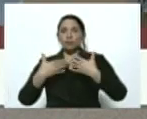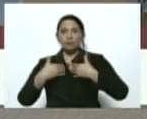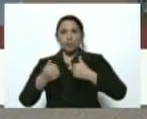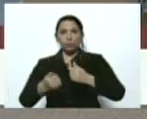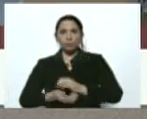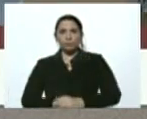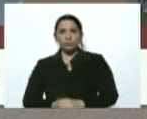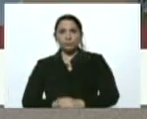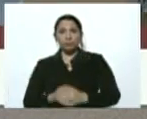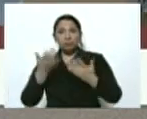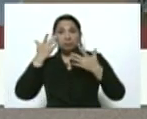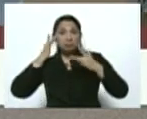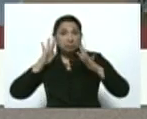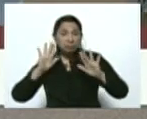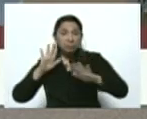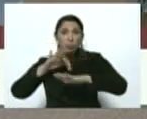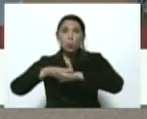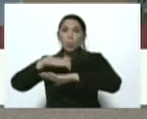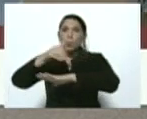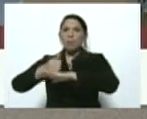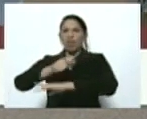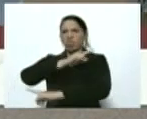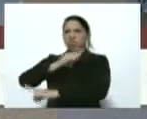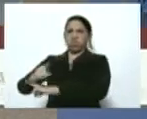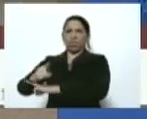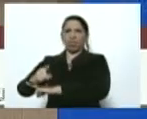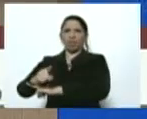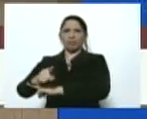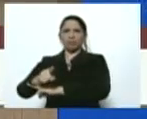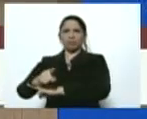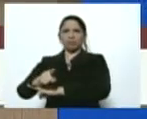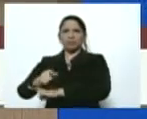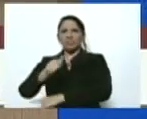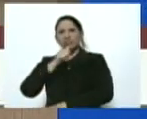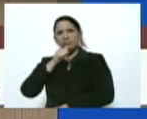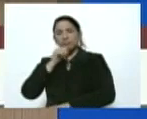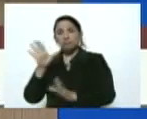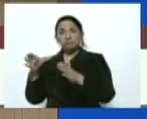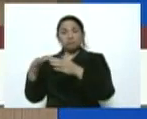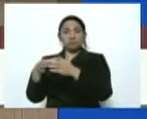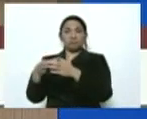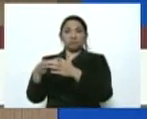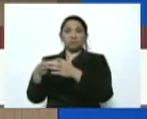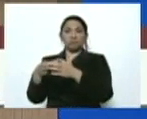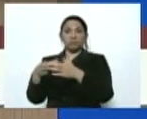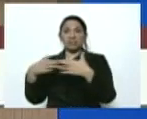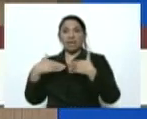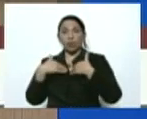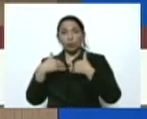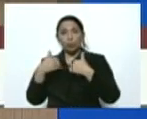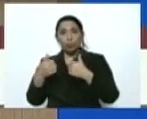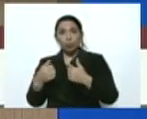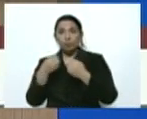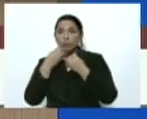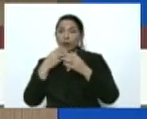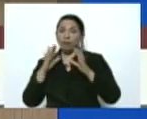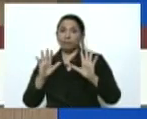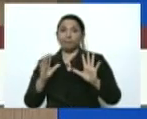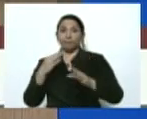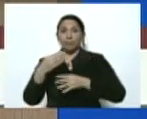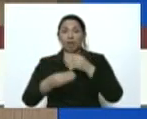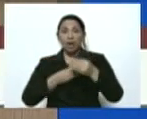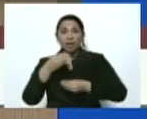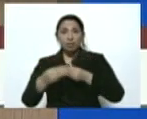pretendió culpar de su situación a esta organización de la salud bueno que ha hecho